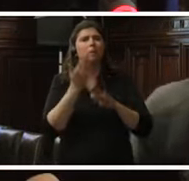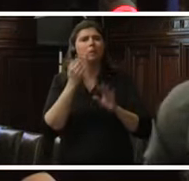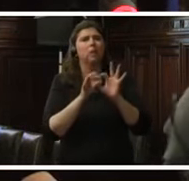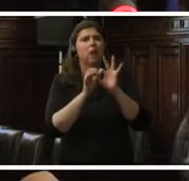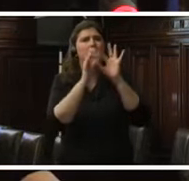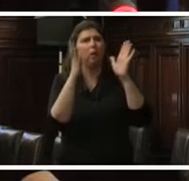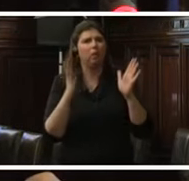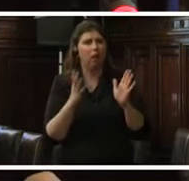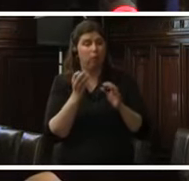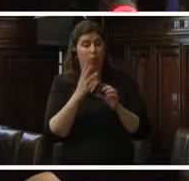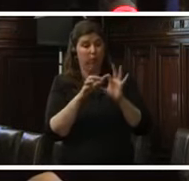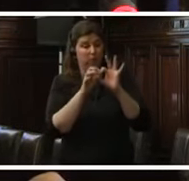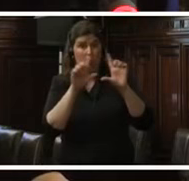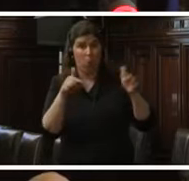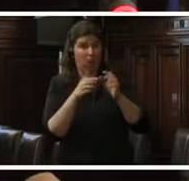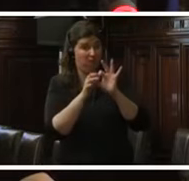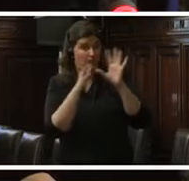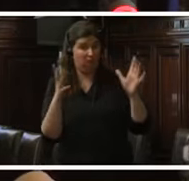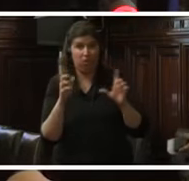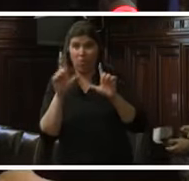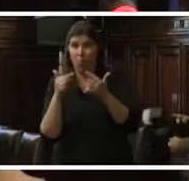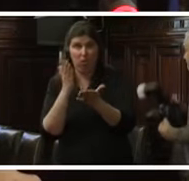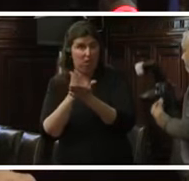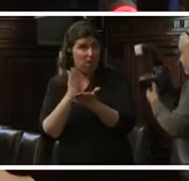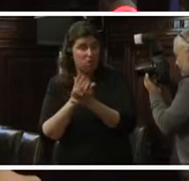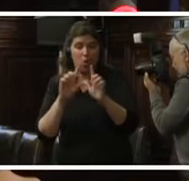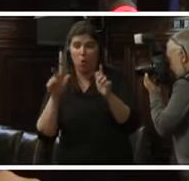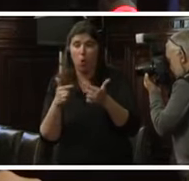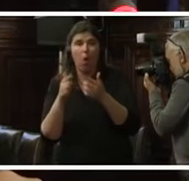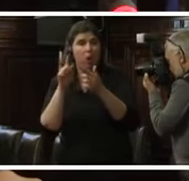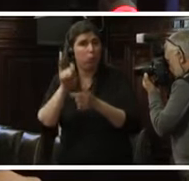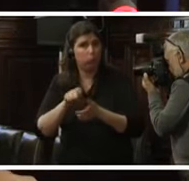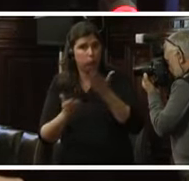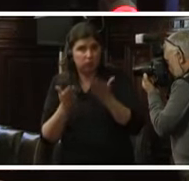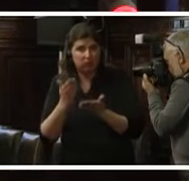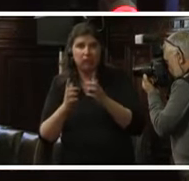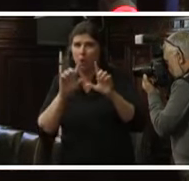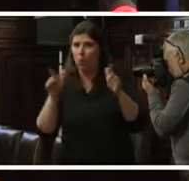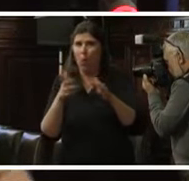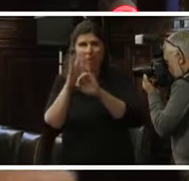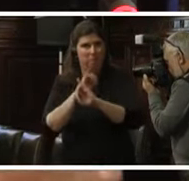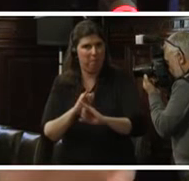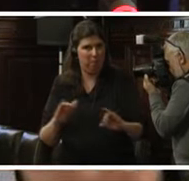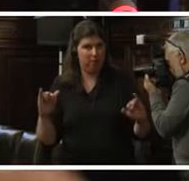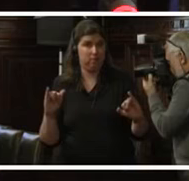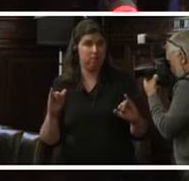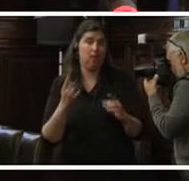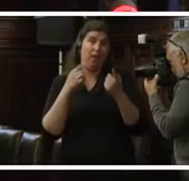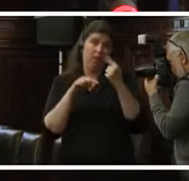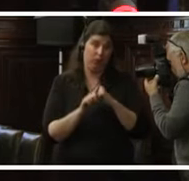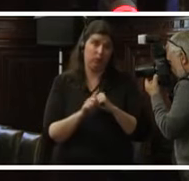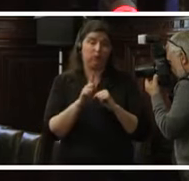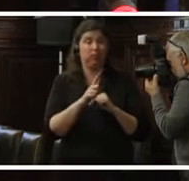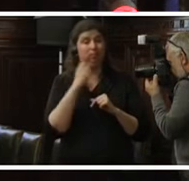cual no hay derecho, ni justicia, ni paz. Y bueno, y se trata, sin duda, de la libertad, en